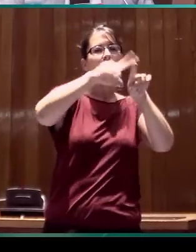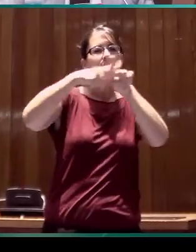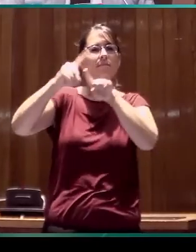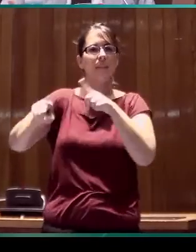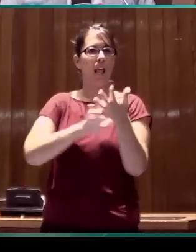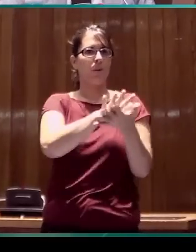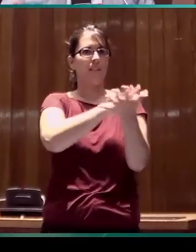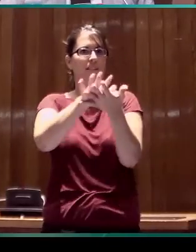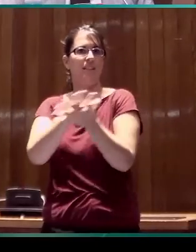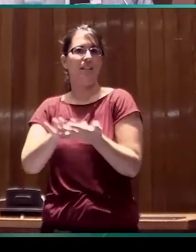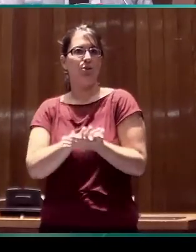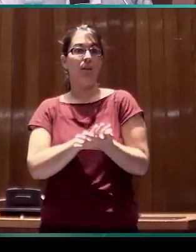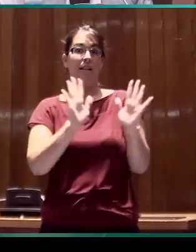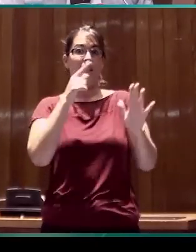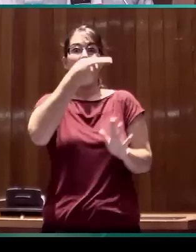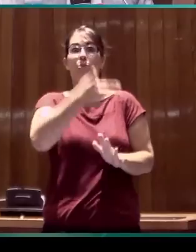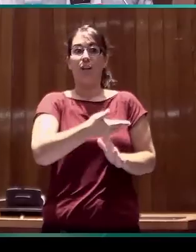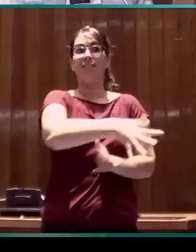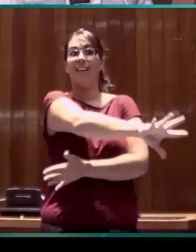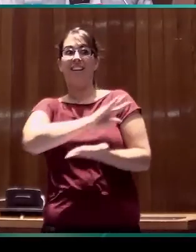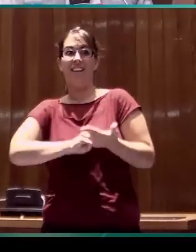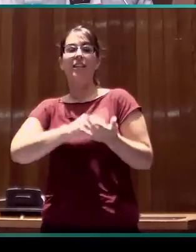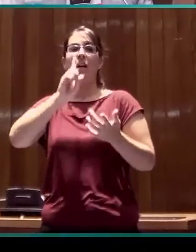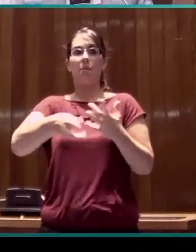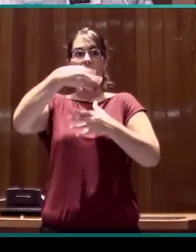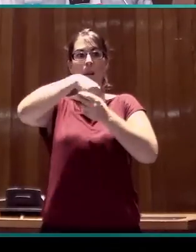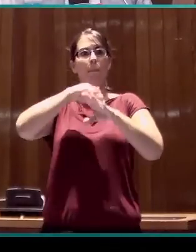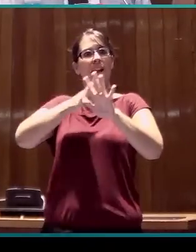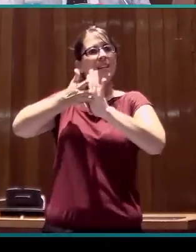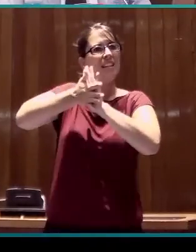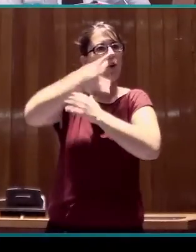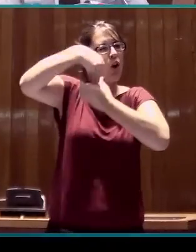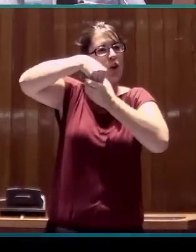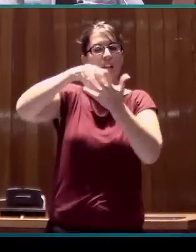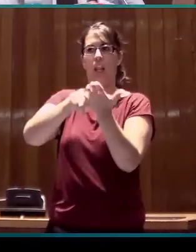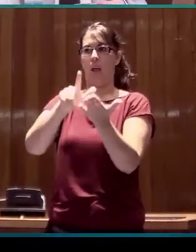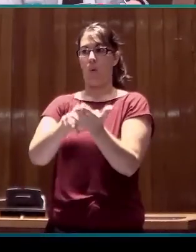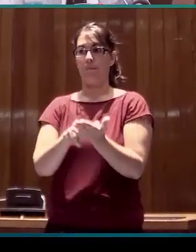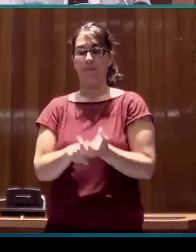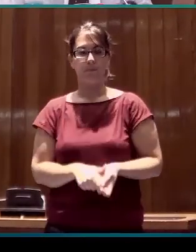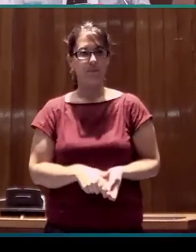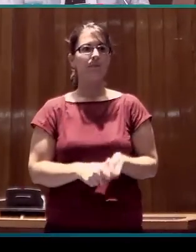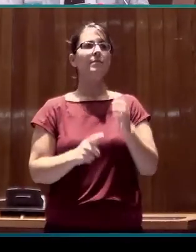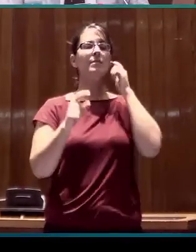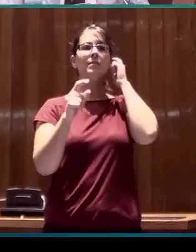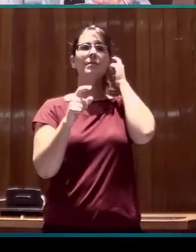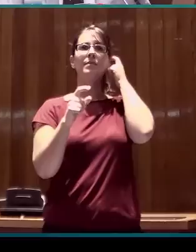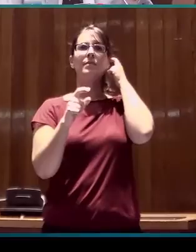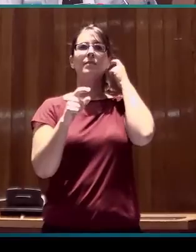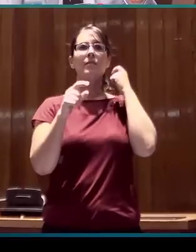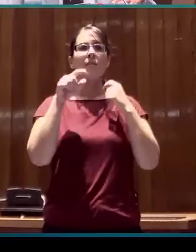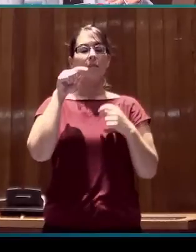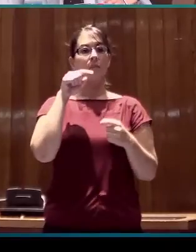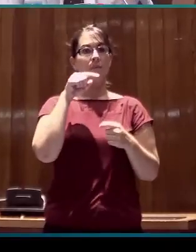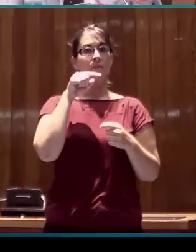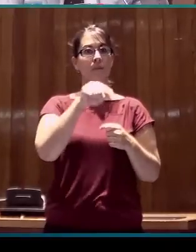y que sería interesante e importante recoger también en esa descripción y en ese estudio. Esa variación se